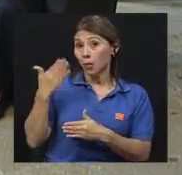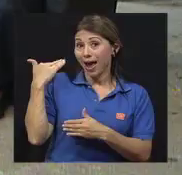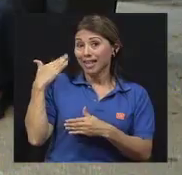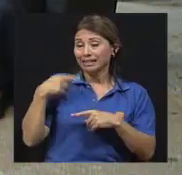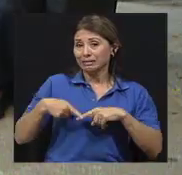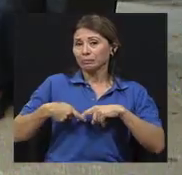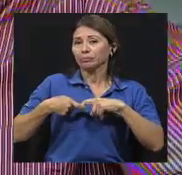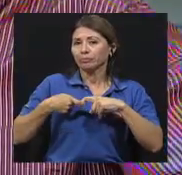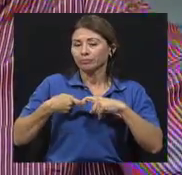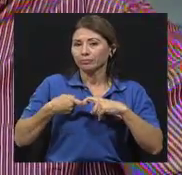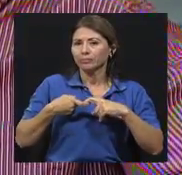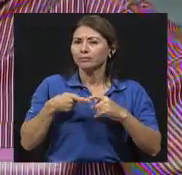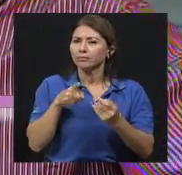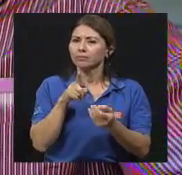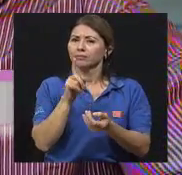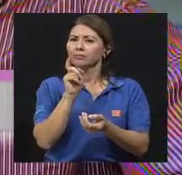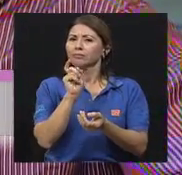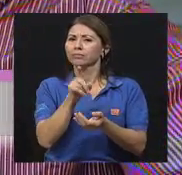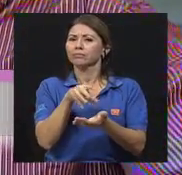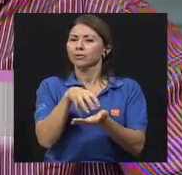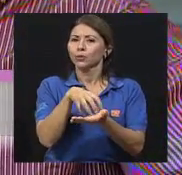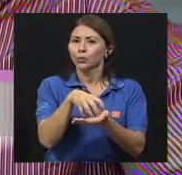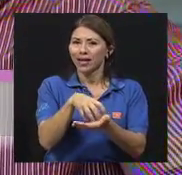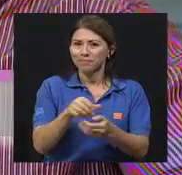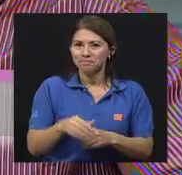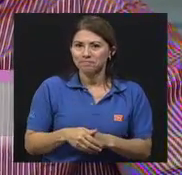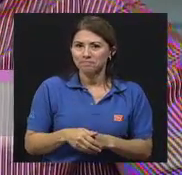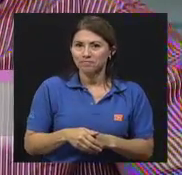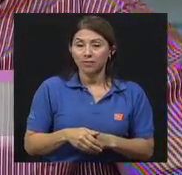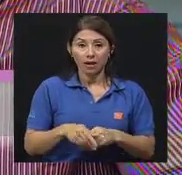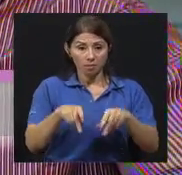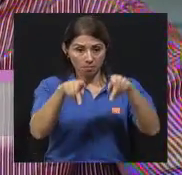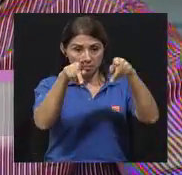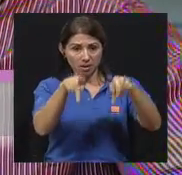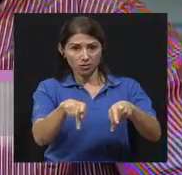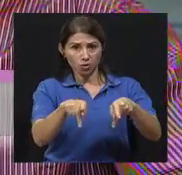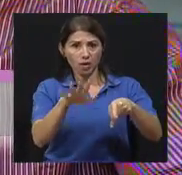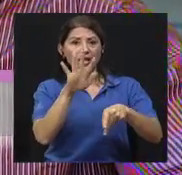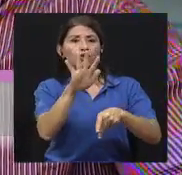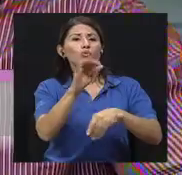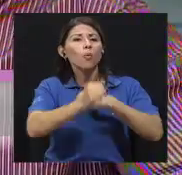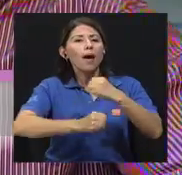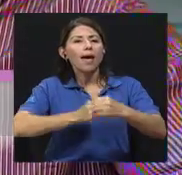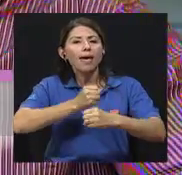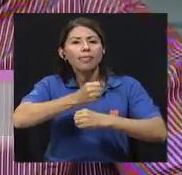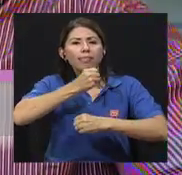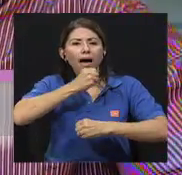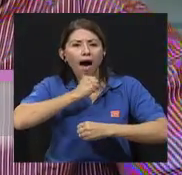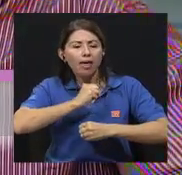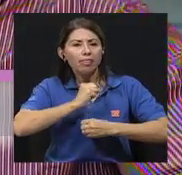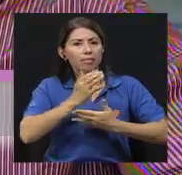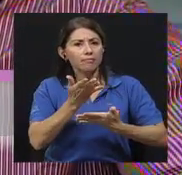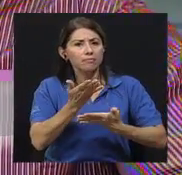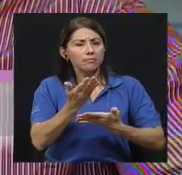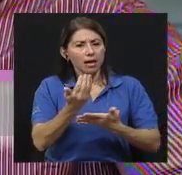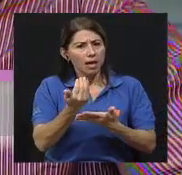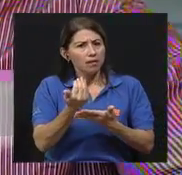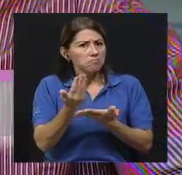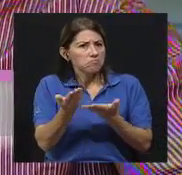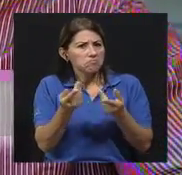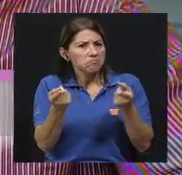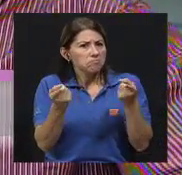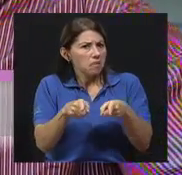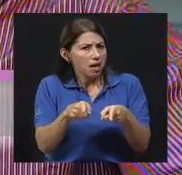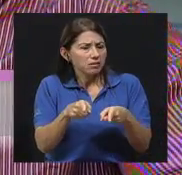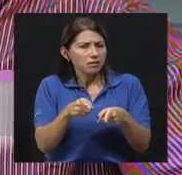bloque anterior con la duda. si la edad tiene alguna influencia a la hora de poder hacer